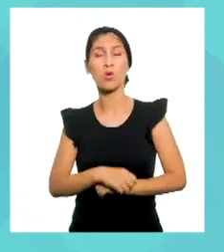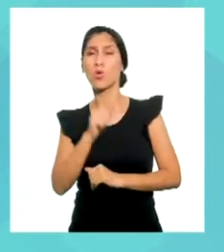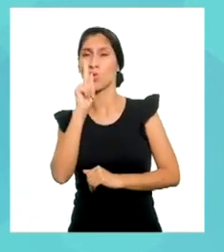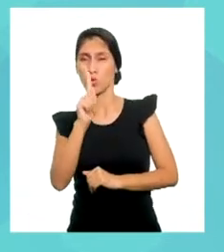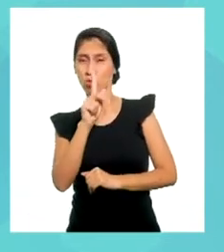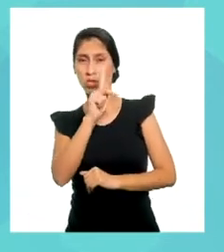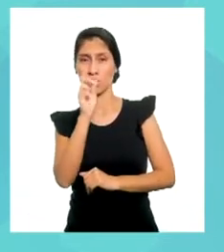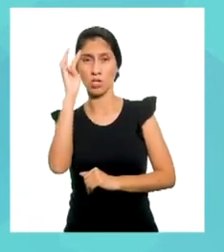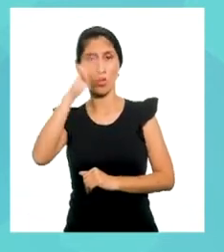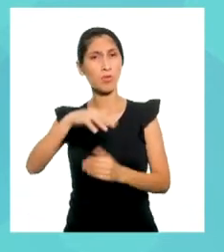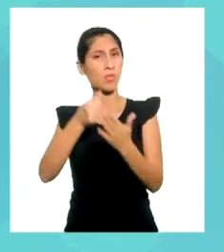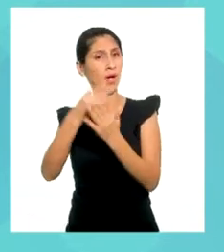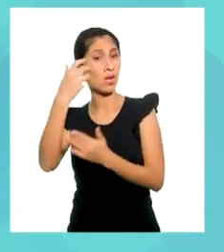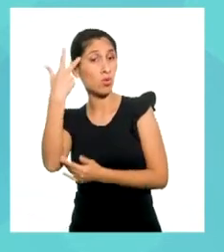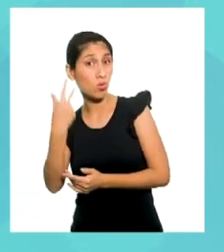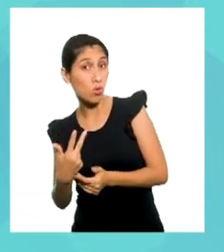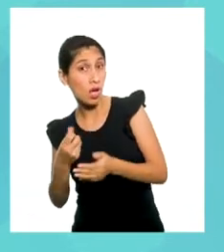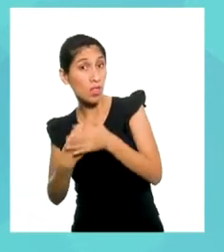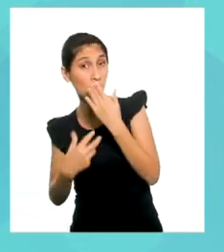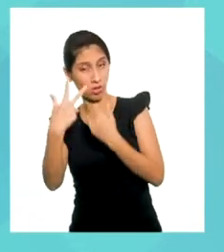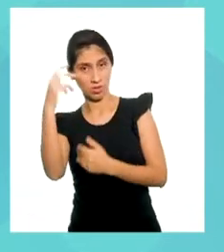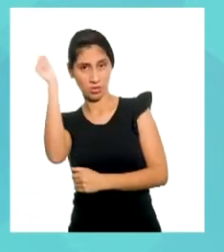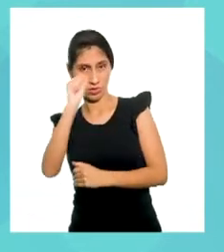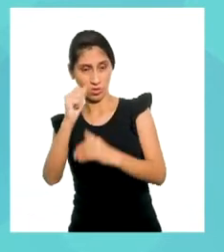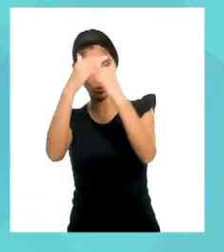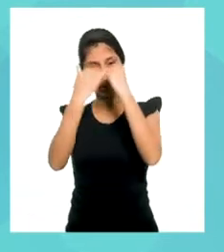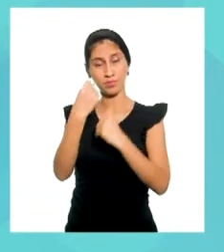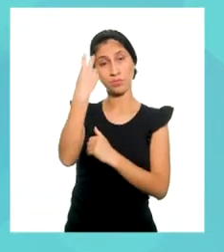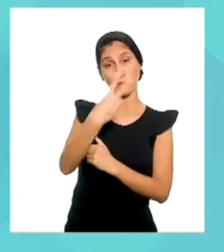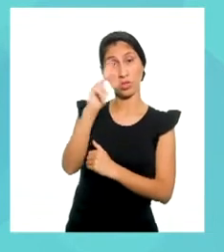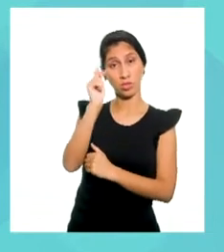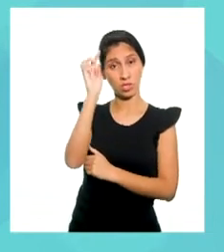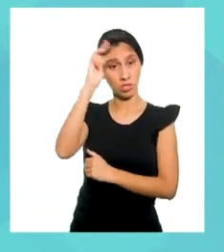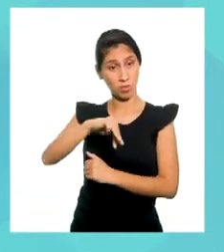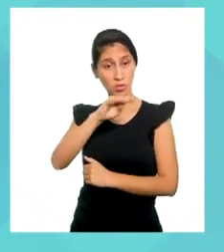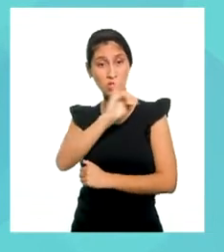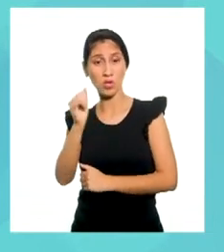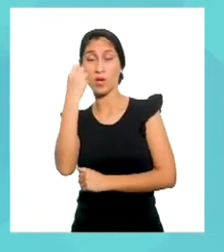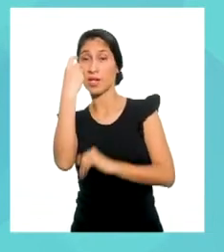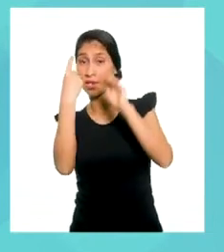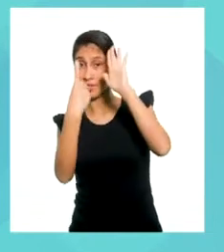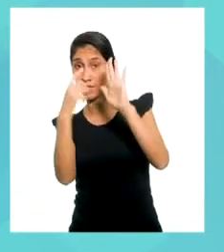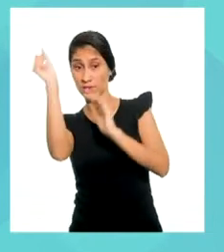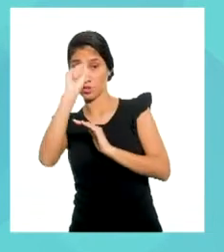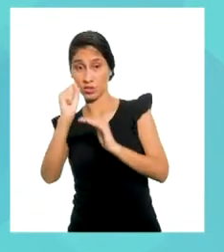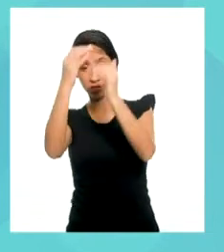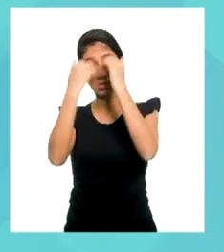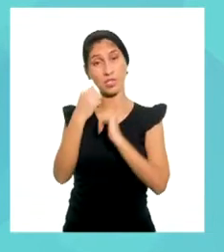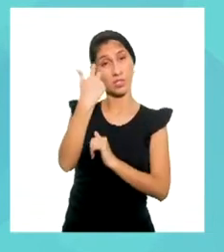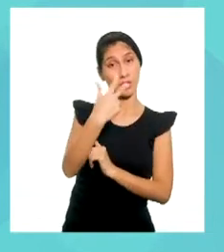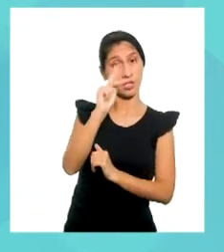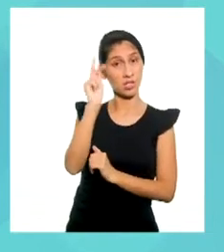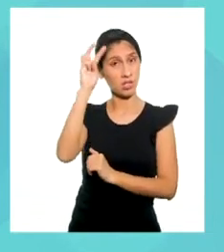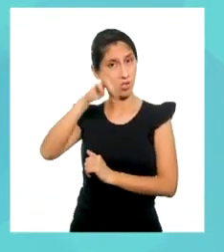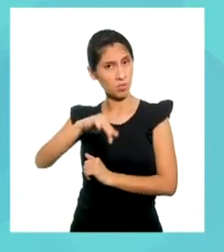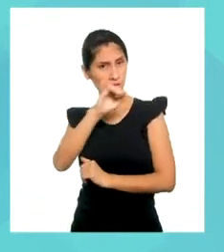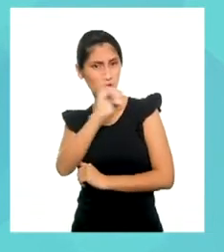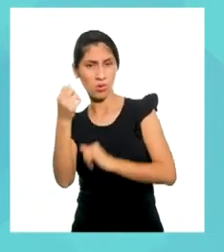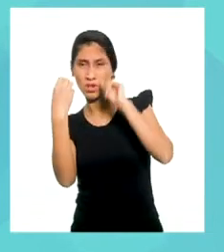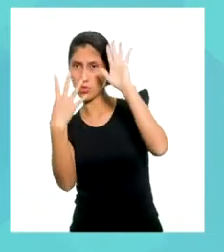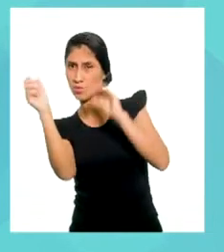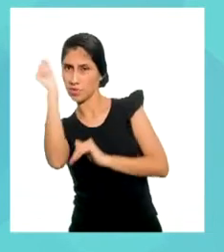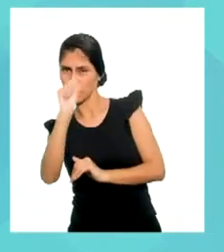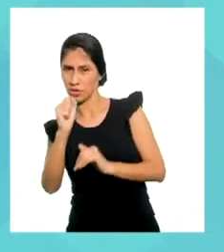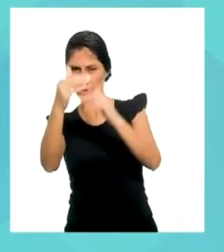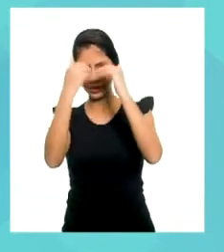costaría 3 soles, dos kilómetros nos costaría 6 soles y tres kilómetros, 9 soles. Entonces,